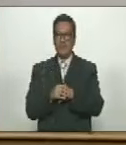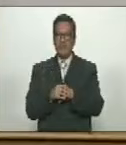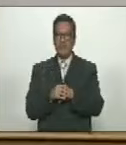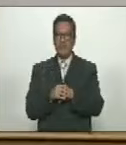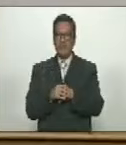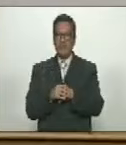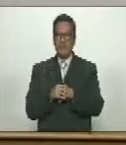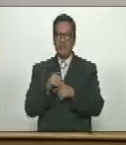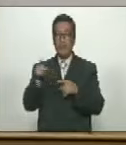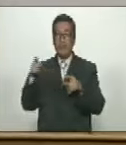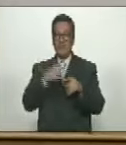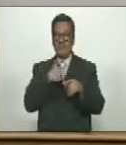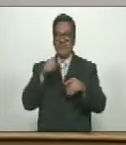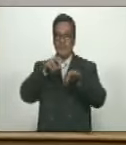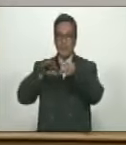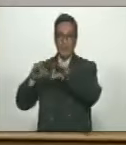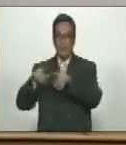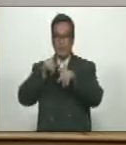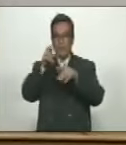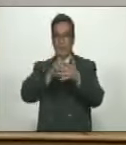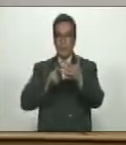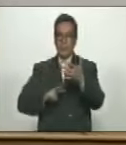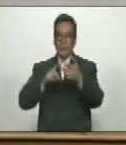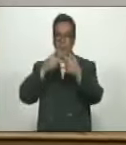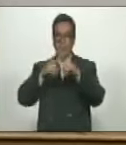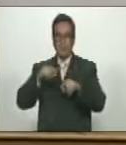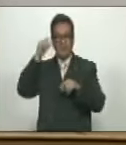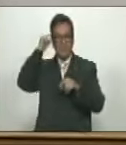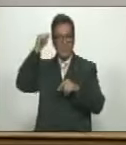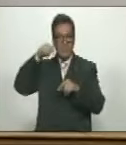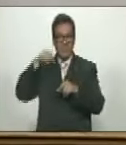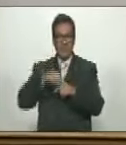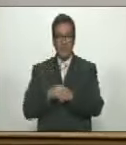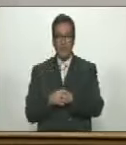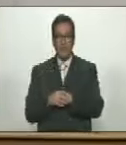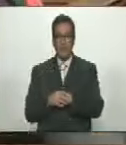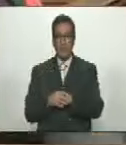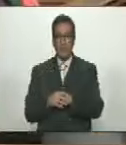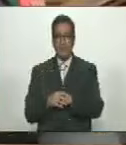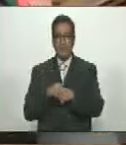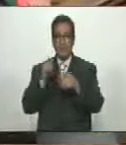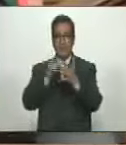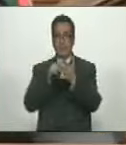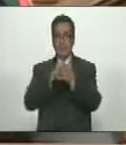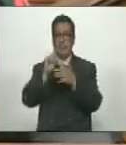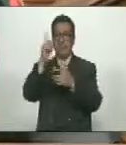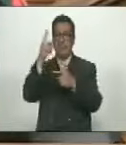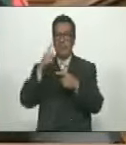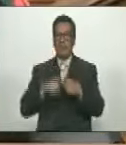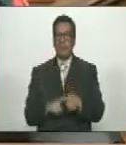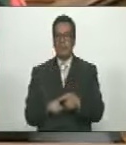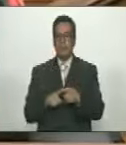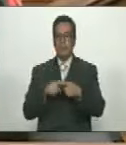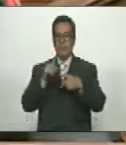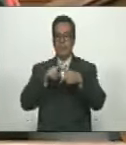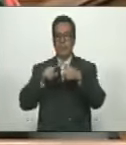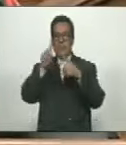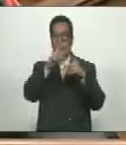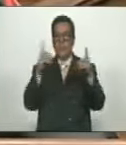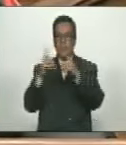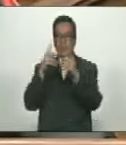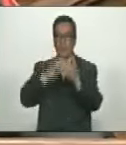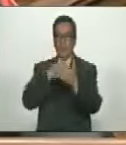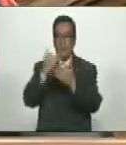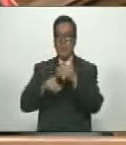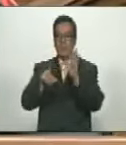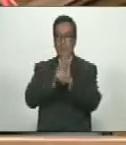Querida Secretaria Sirva Se Dar Lectura A Propuesta De Orden Del Día Punto Número Uno Segunda Discusión Del